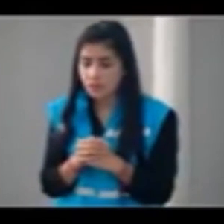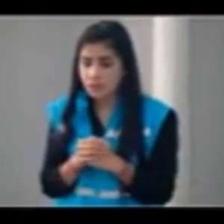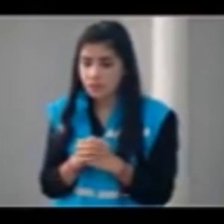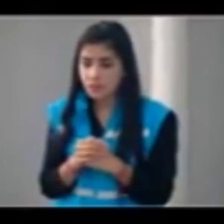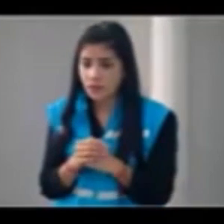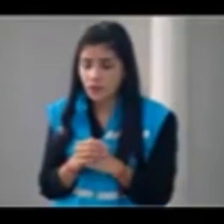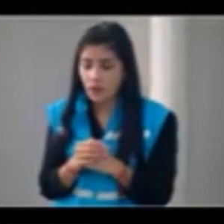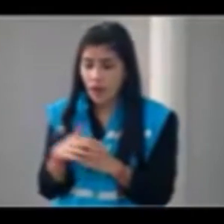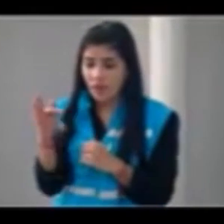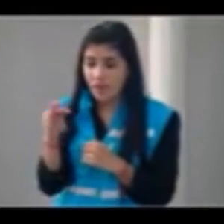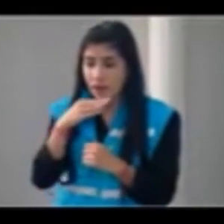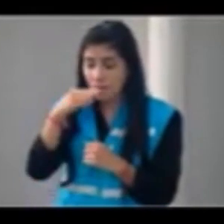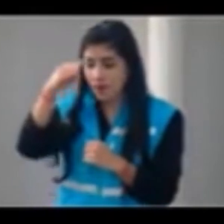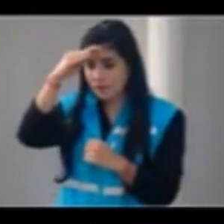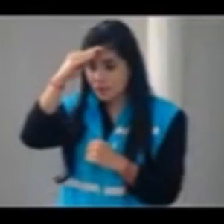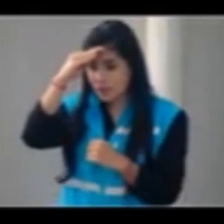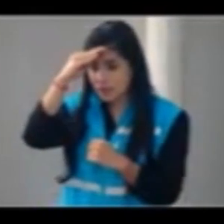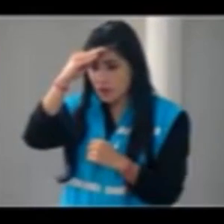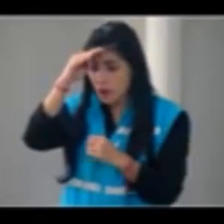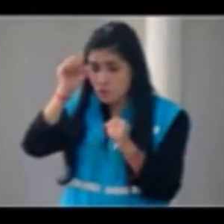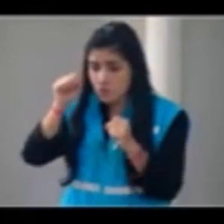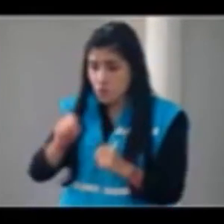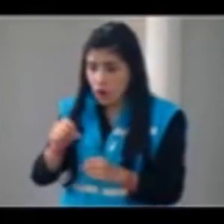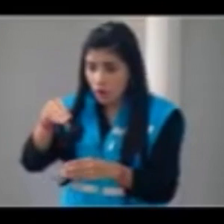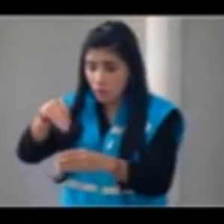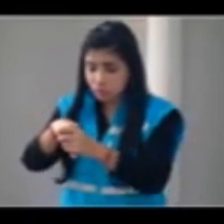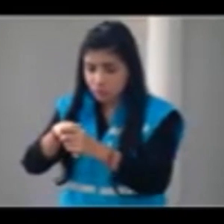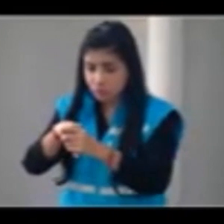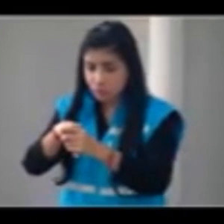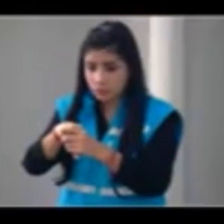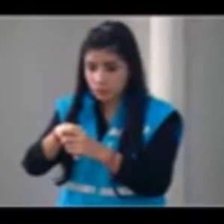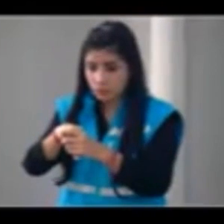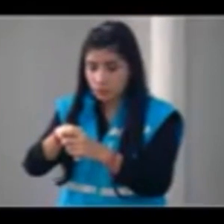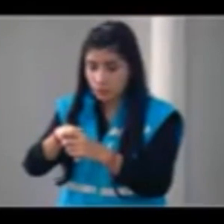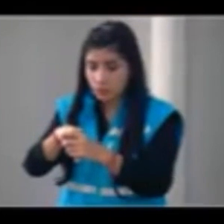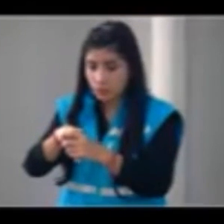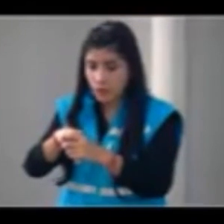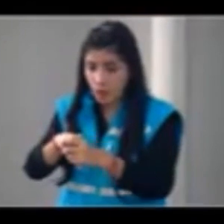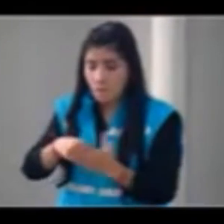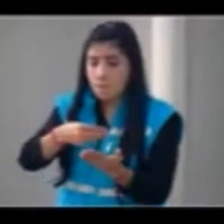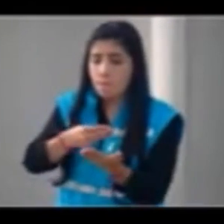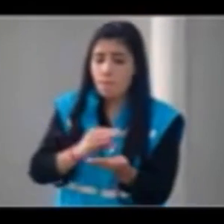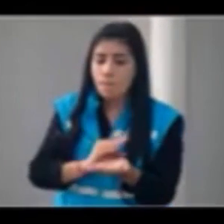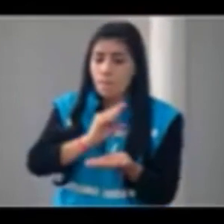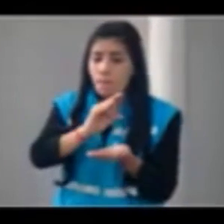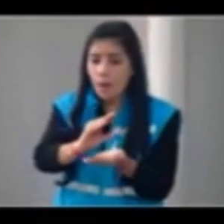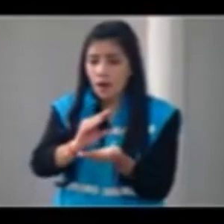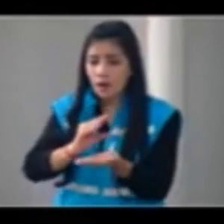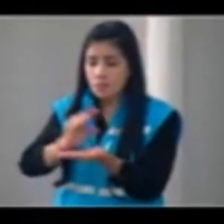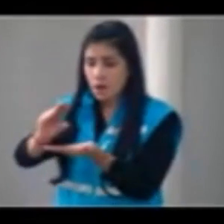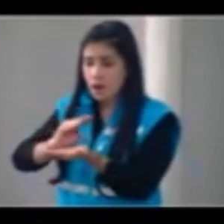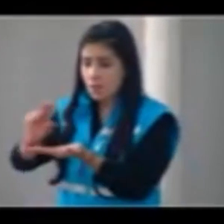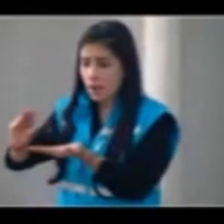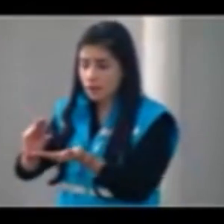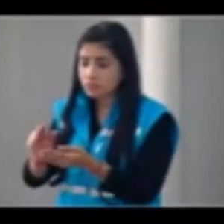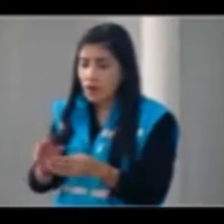permanecieran en el recinto para garantizarles su seguridad por el COVID-19. Al respecto, William Jeffer, que es el personero de